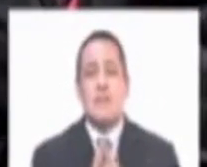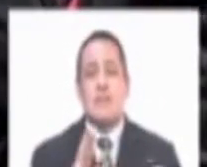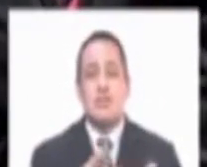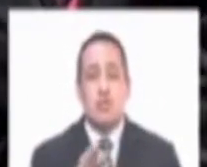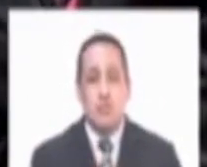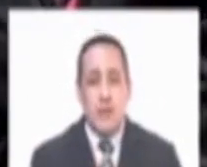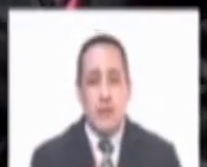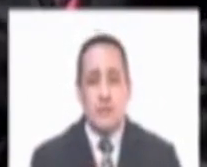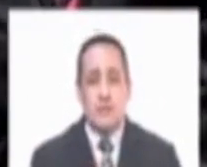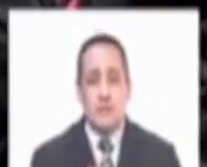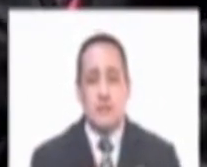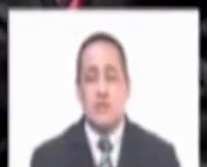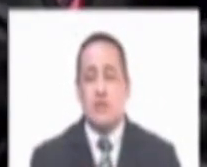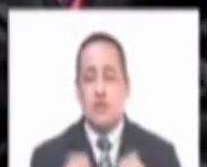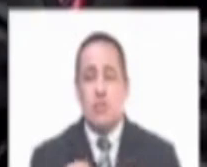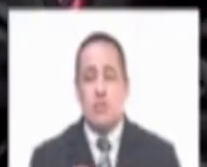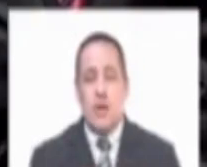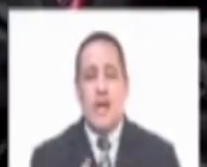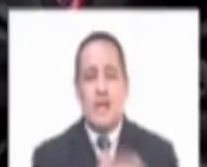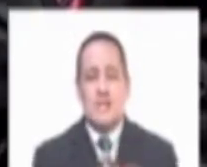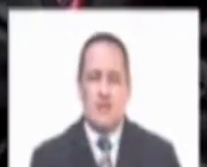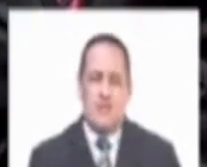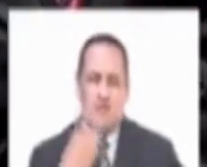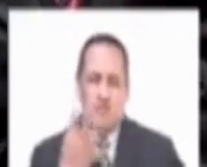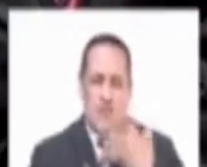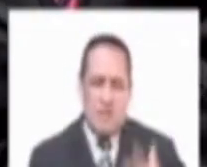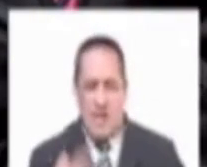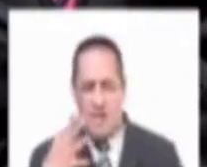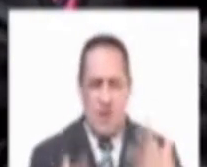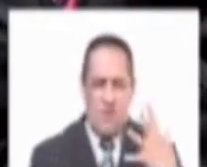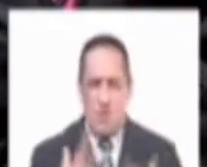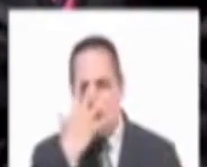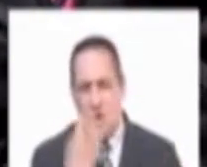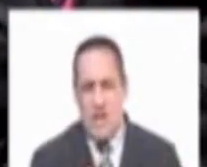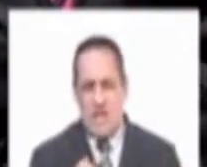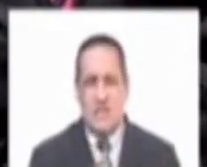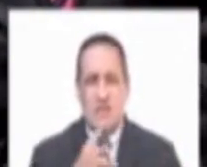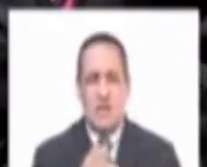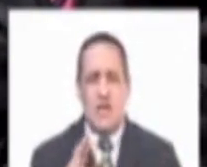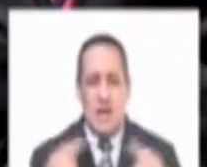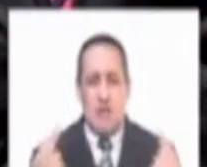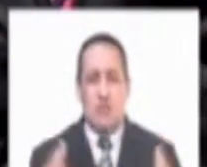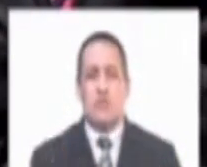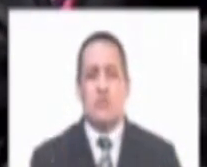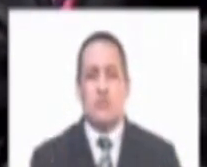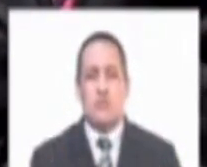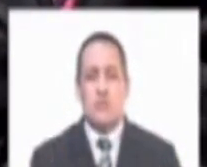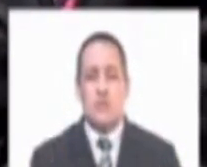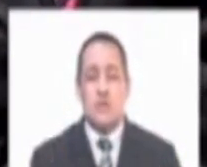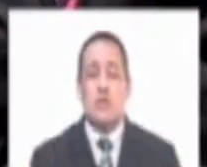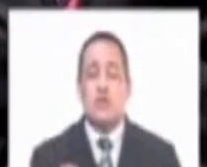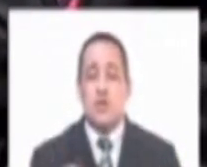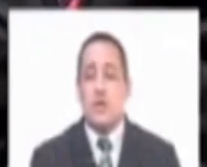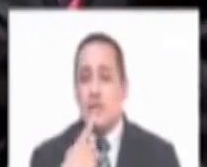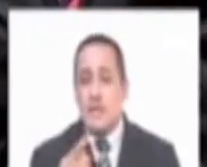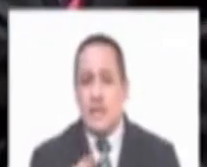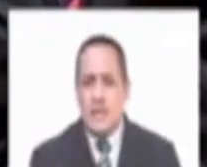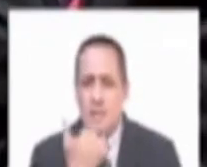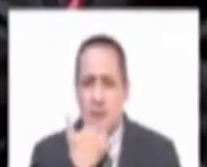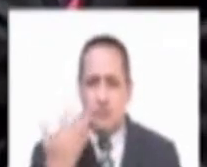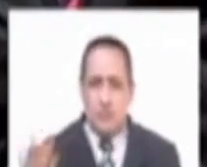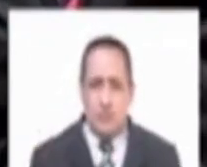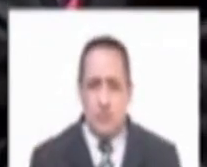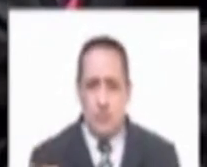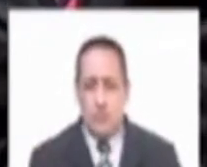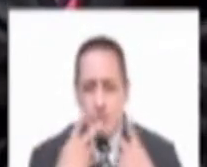disculpas de cómo se había expresado Y cómo había entrado molesta a la reunión Y yo le dije ¿Qué pasó?